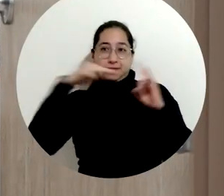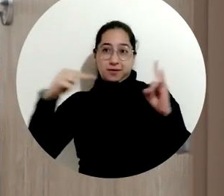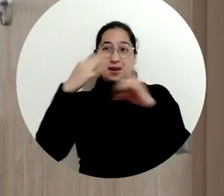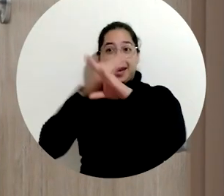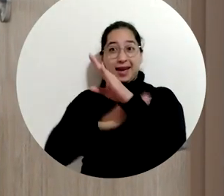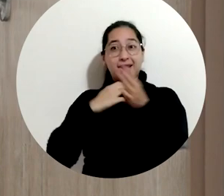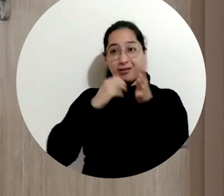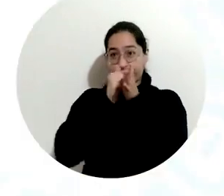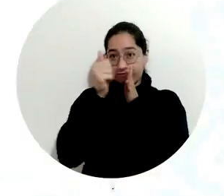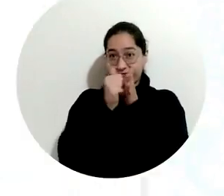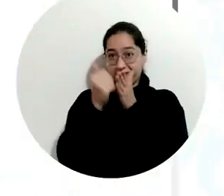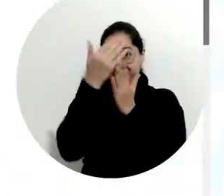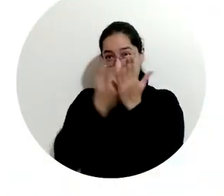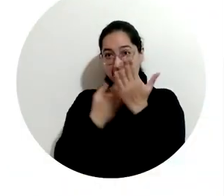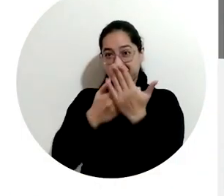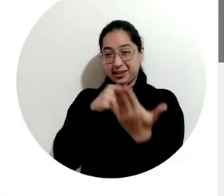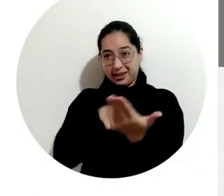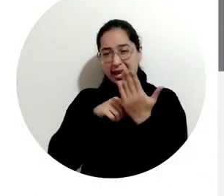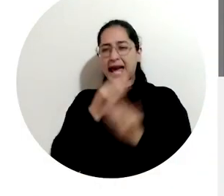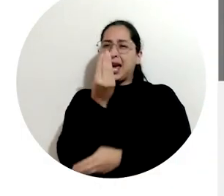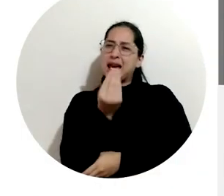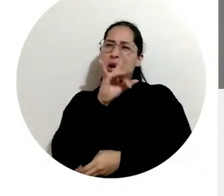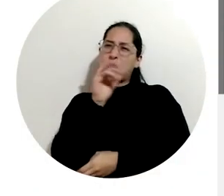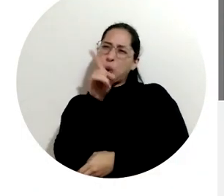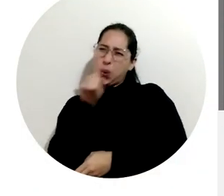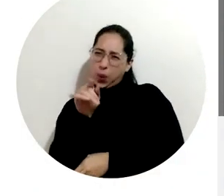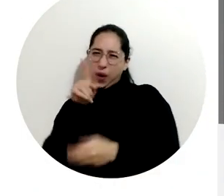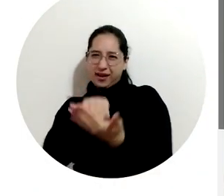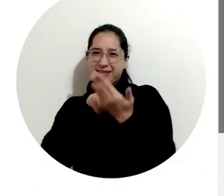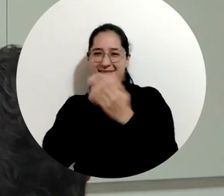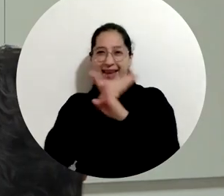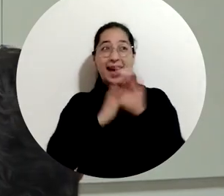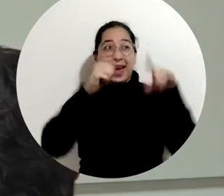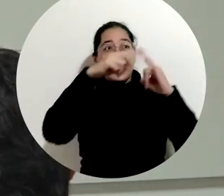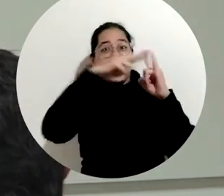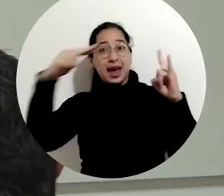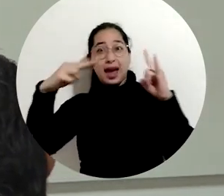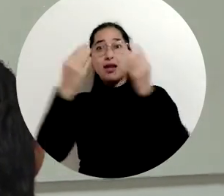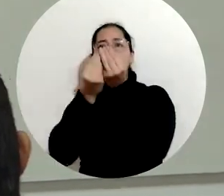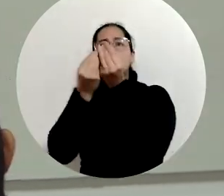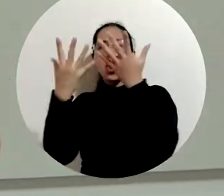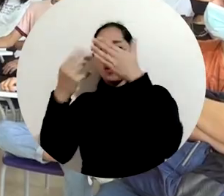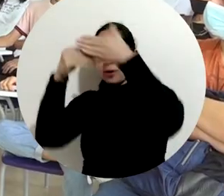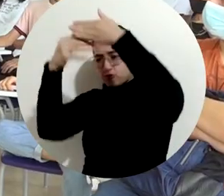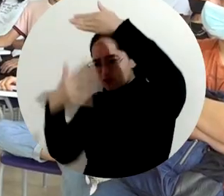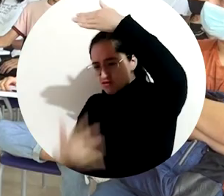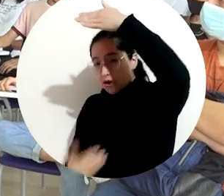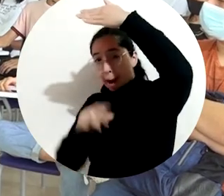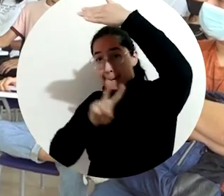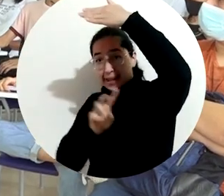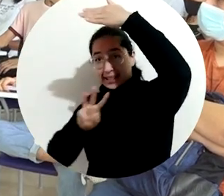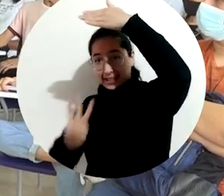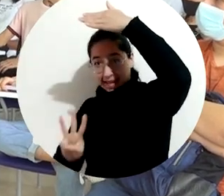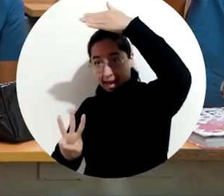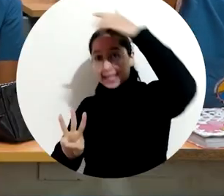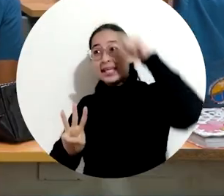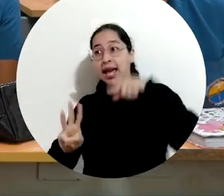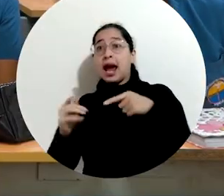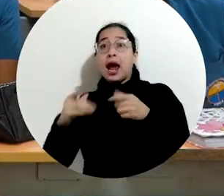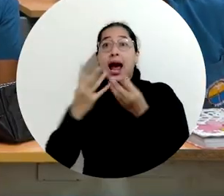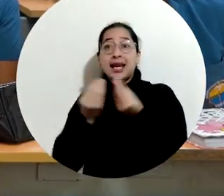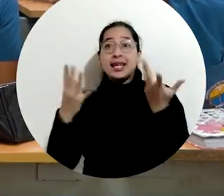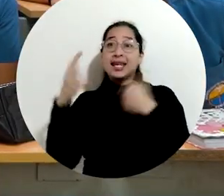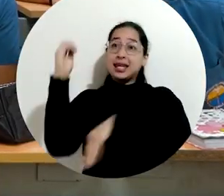está hoy Unimagdalena. Según el informe de QS Coacuarelli Simons, esta Casa de Estudios Superiores obtuvo el puesto número 23 de